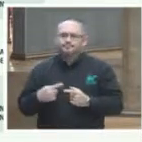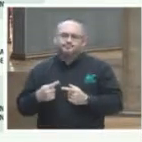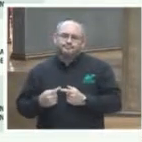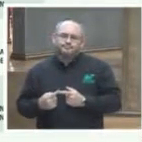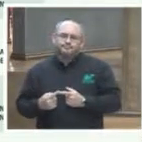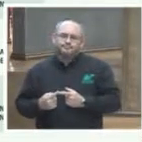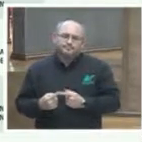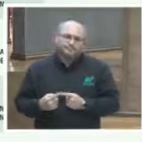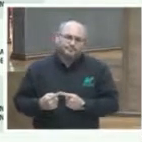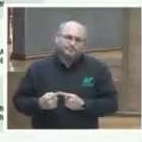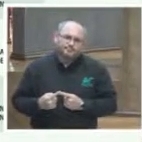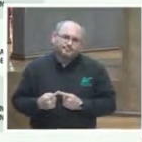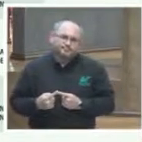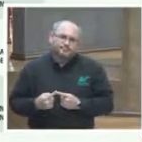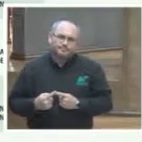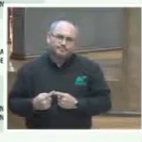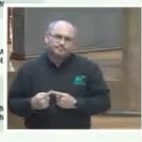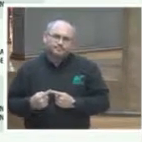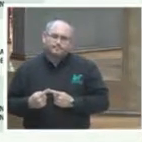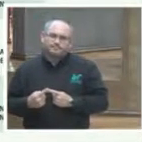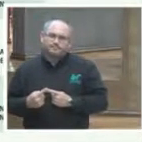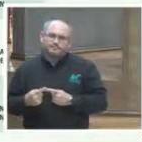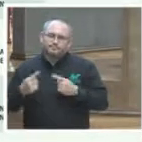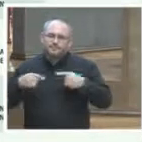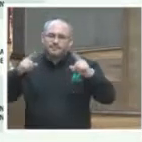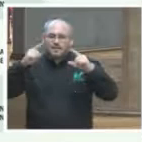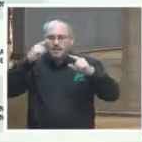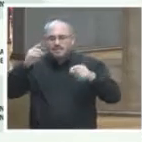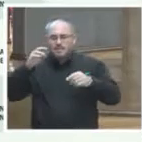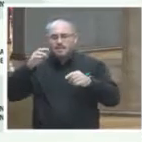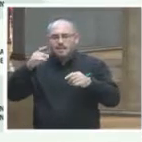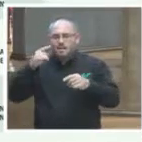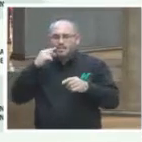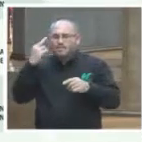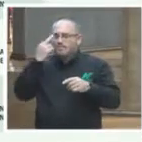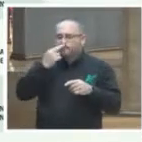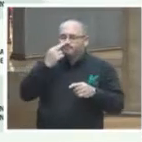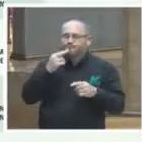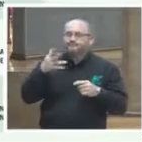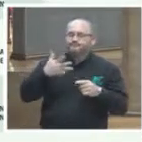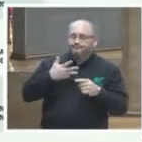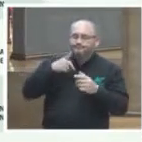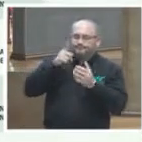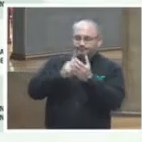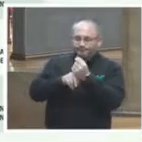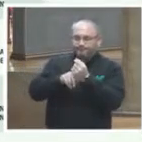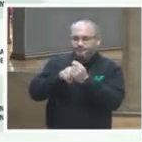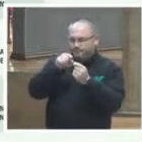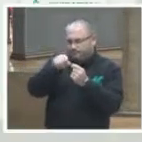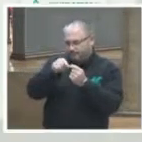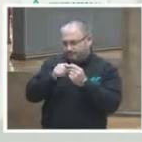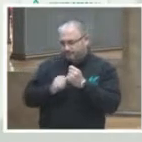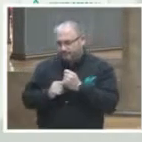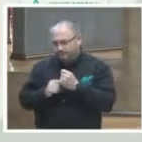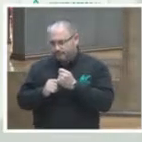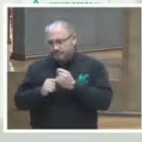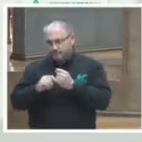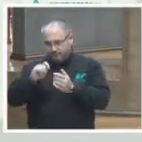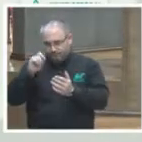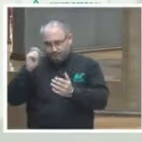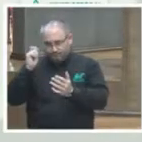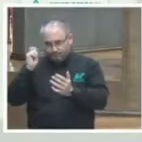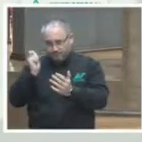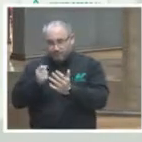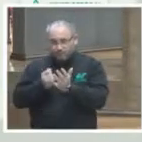portal de fiscalización en donde contamos con sentencias